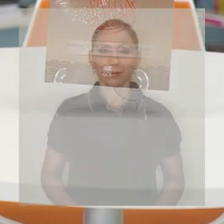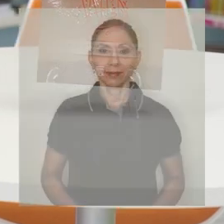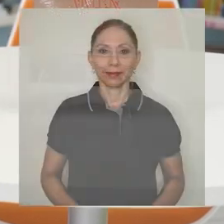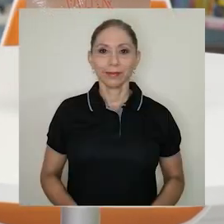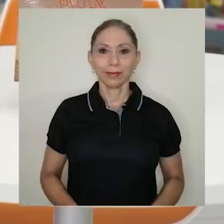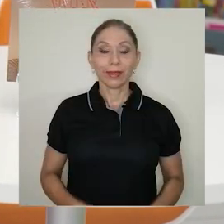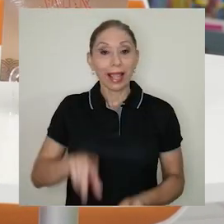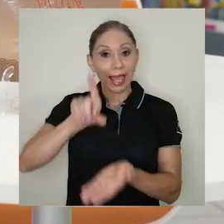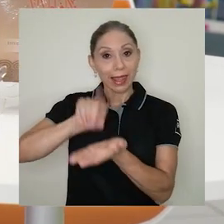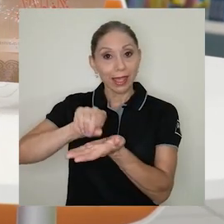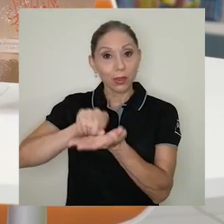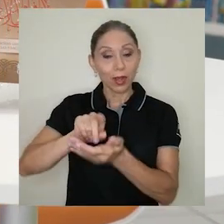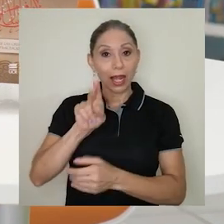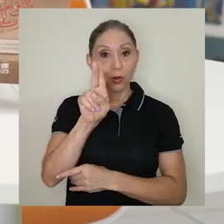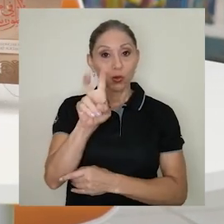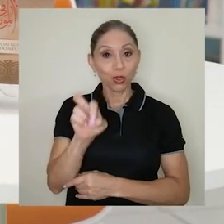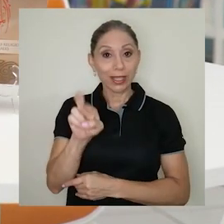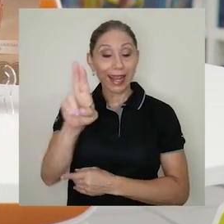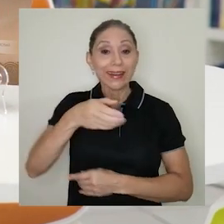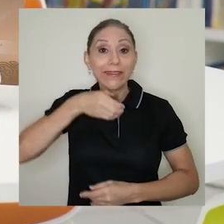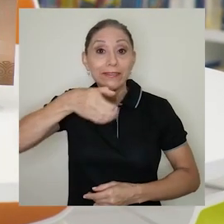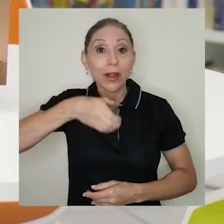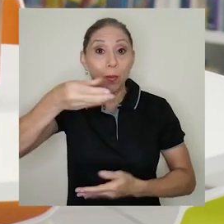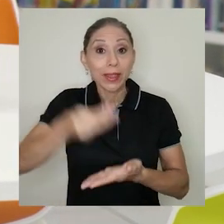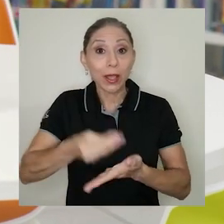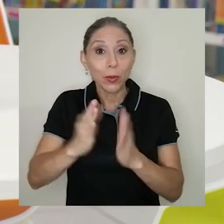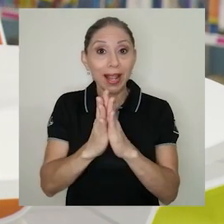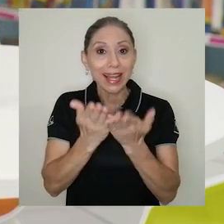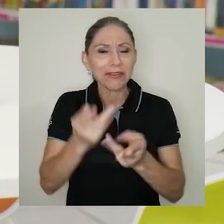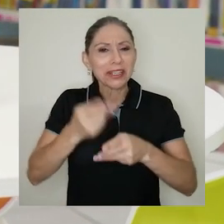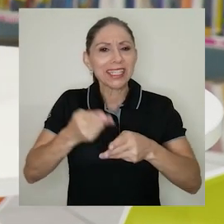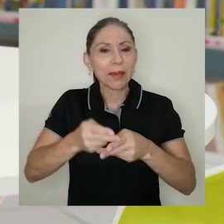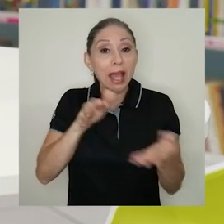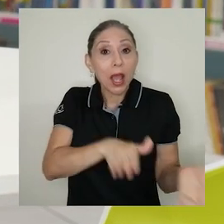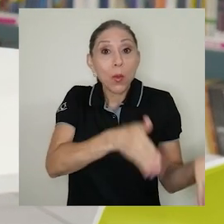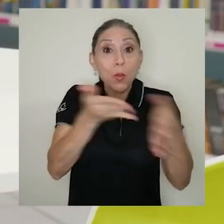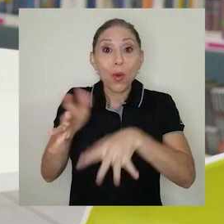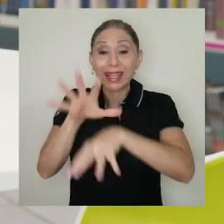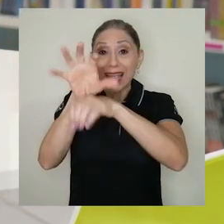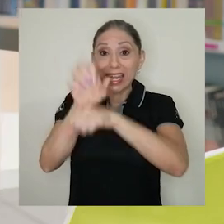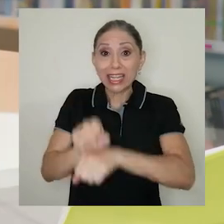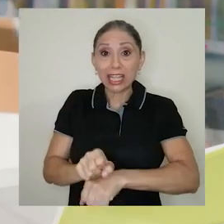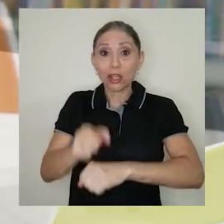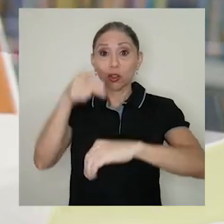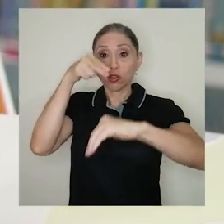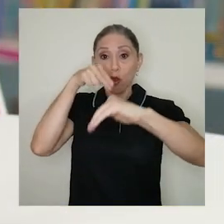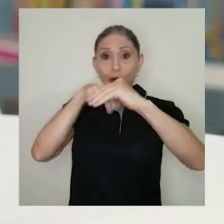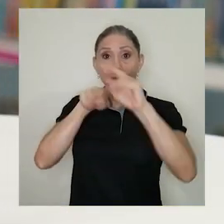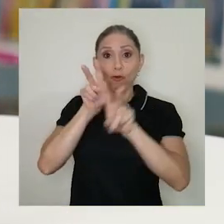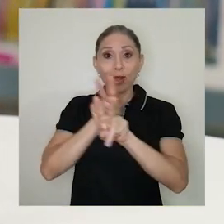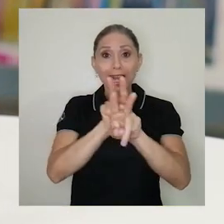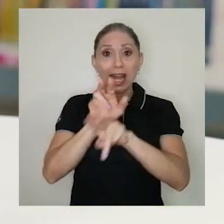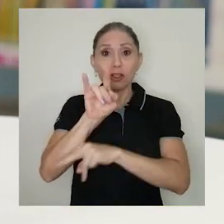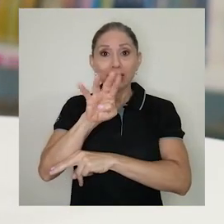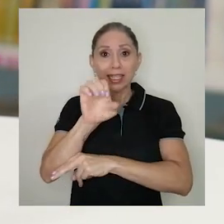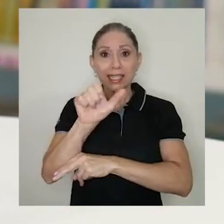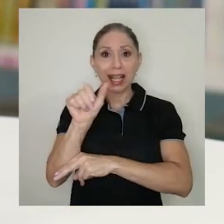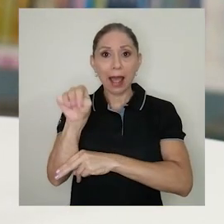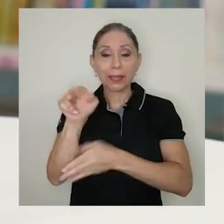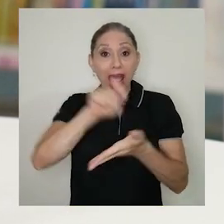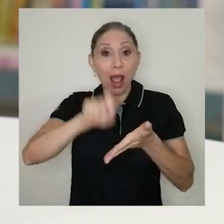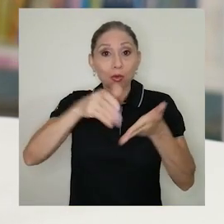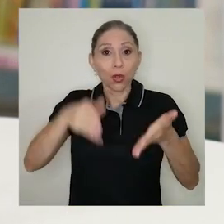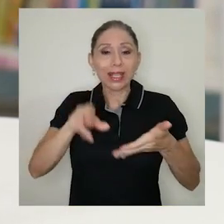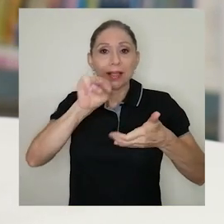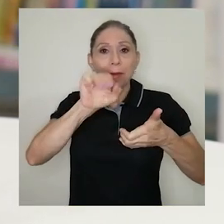La editorial UCR le recomienda el libro Muerte y ritos funerarios en el Islam, de los autores Manuel Enrique